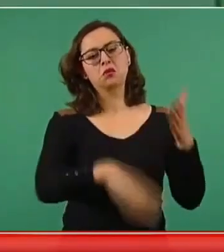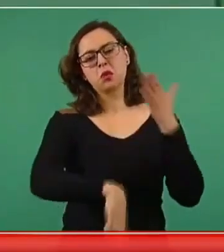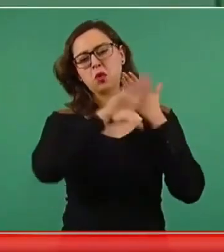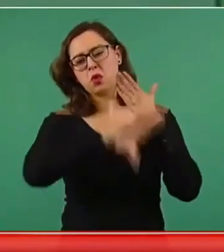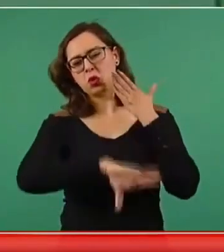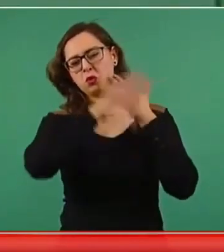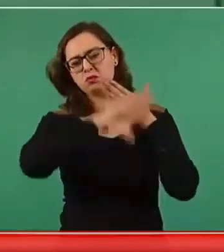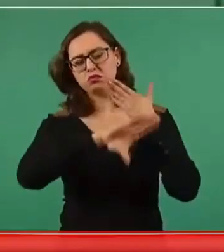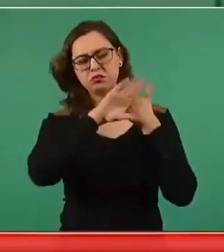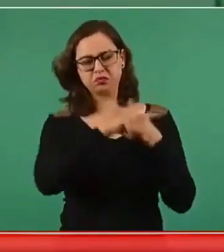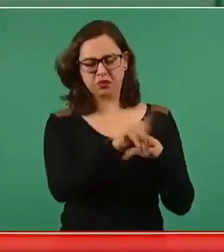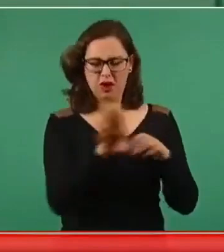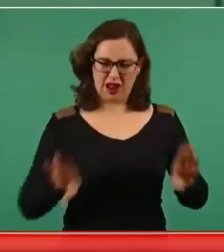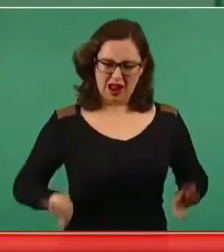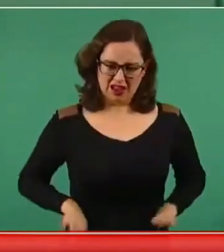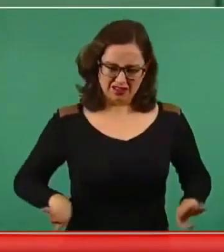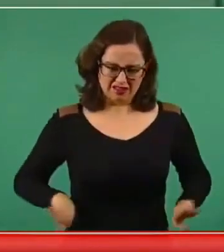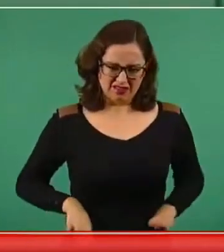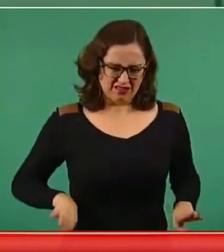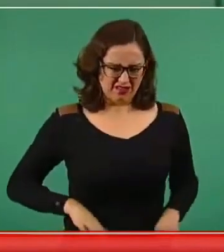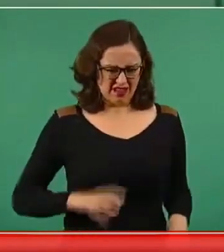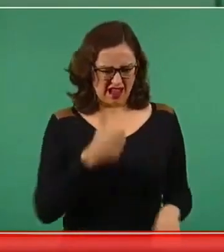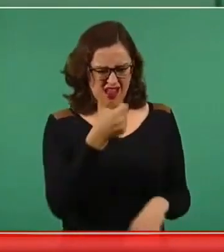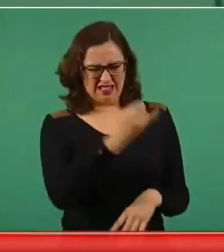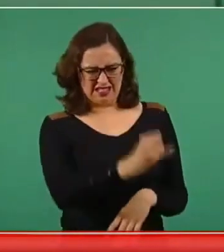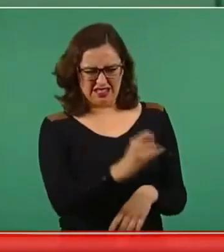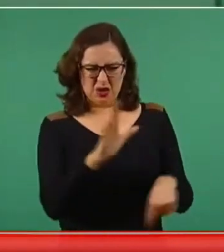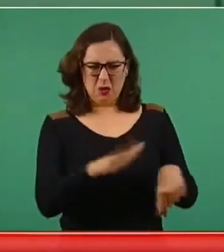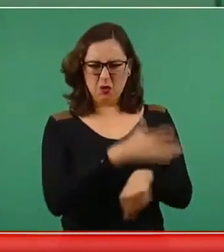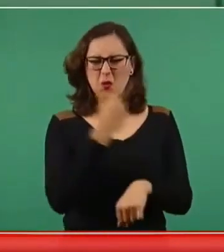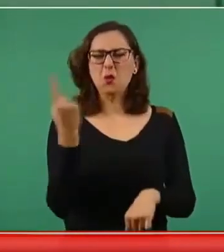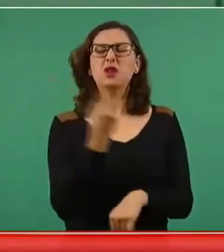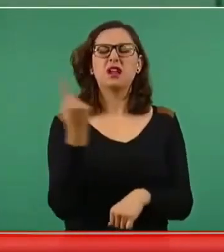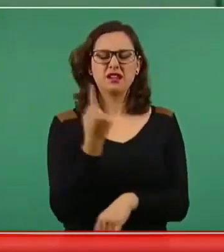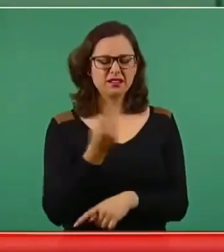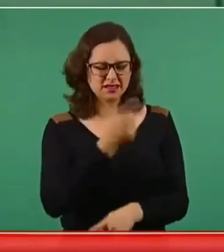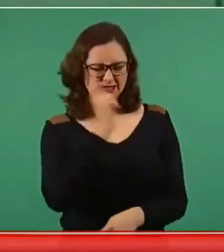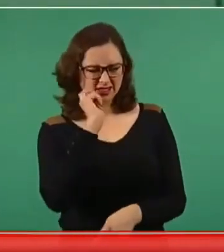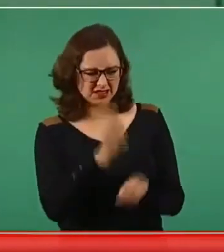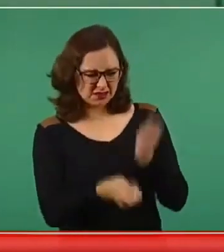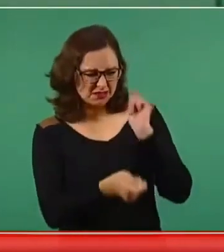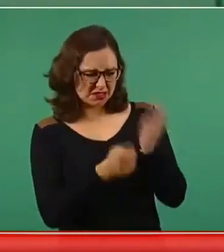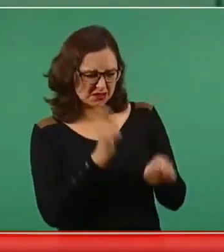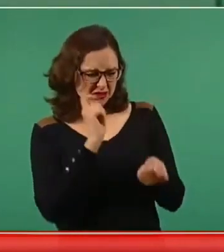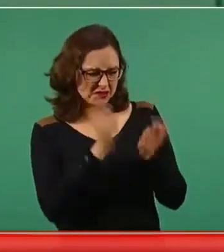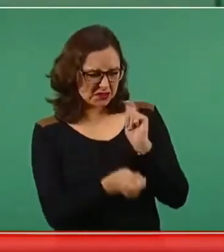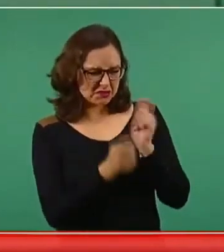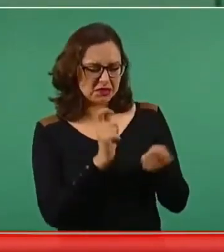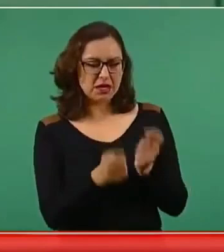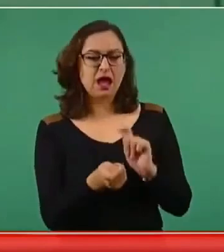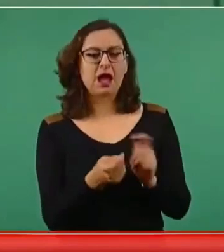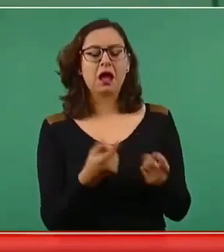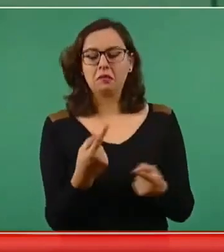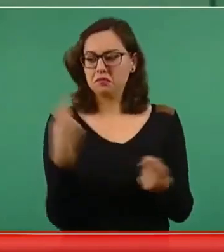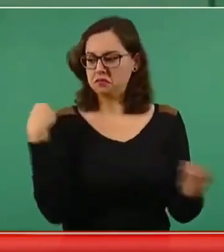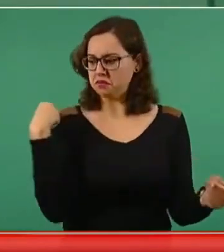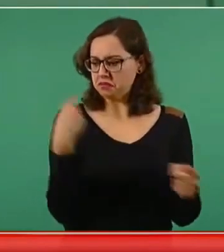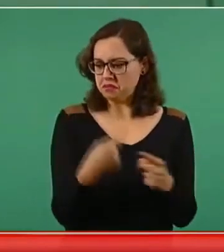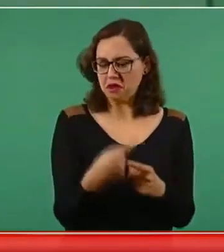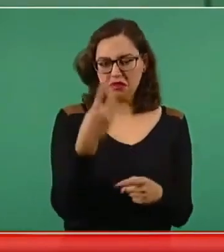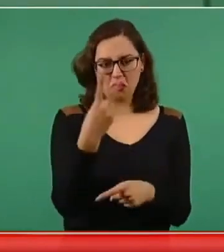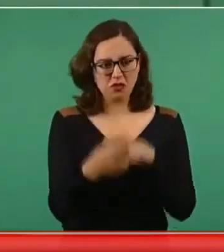¿Cómo se ha conformado en México un bloque conservador reaccionario